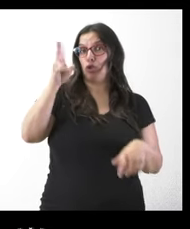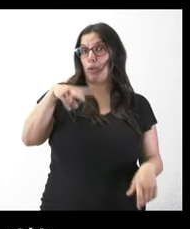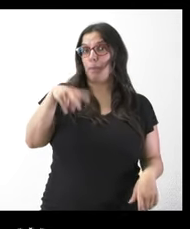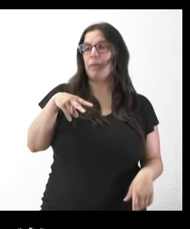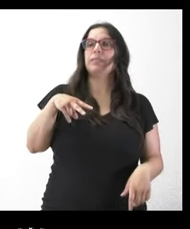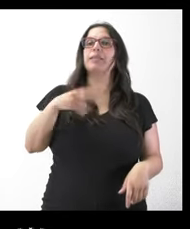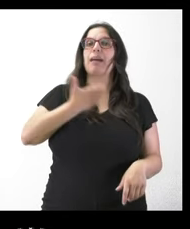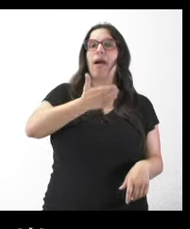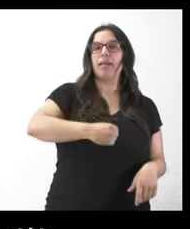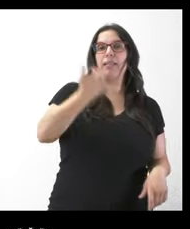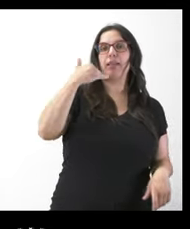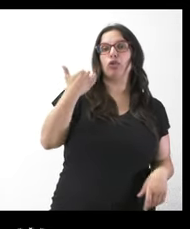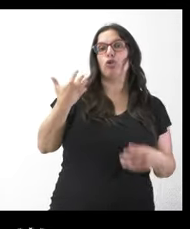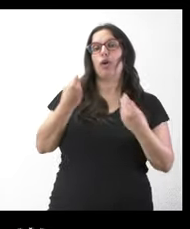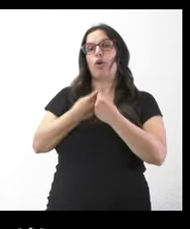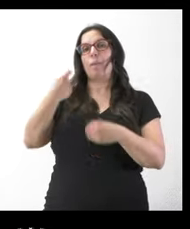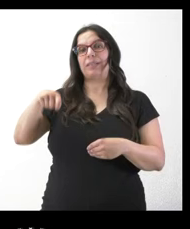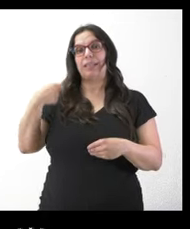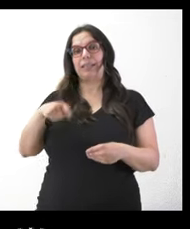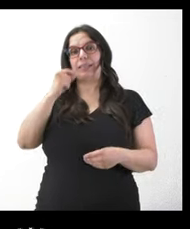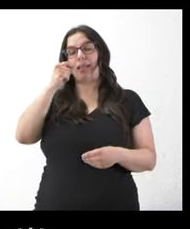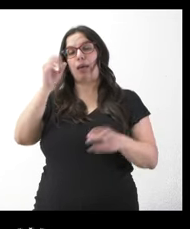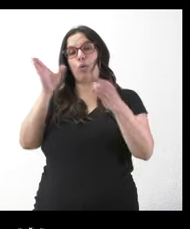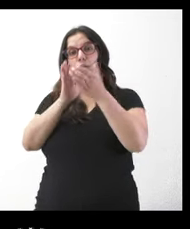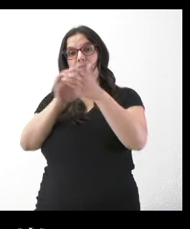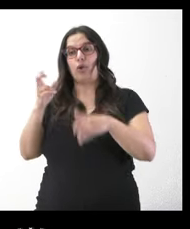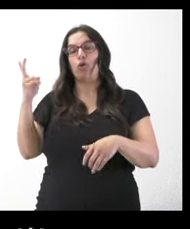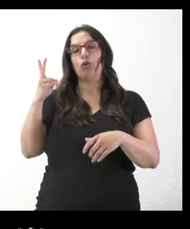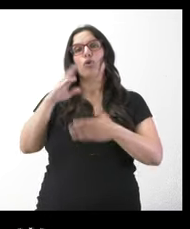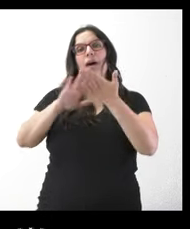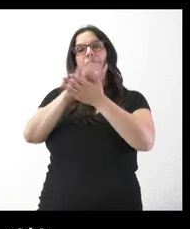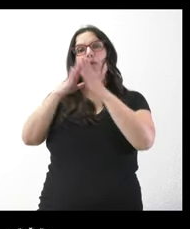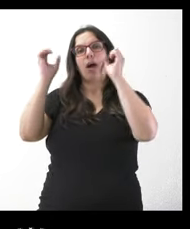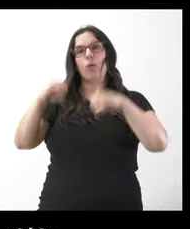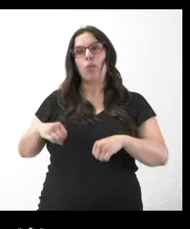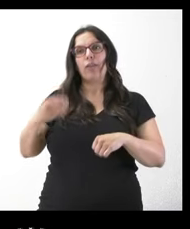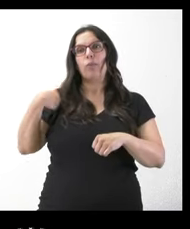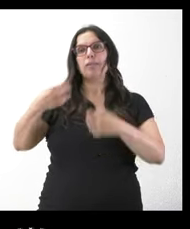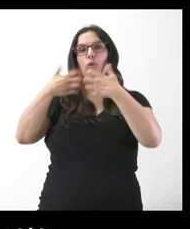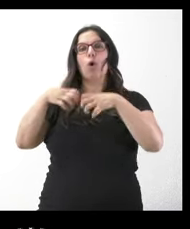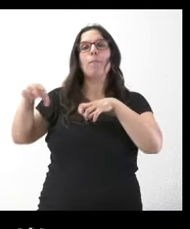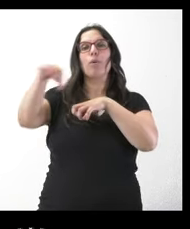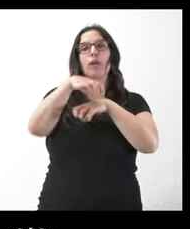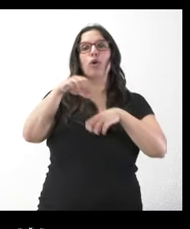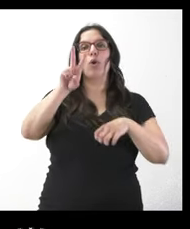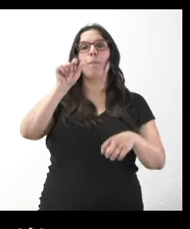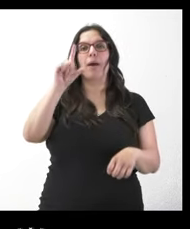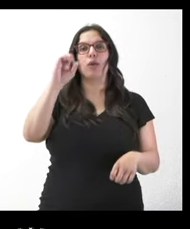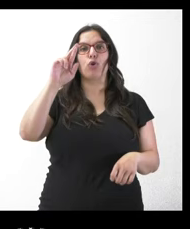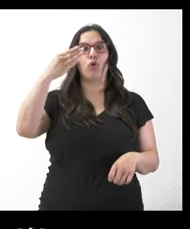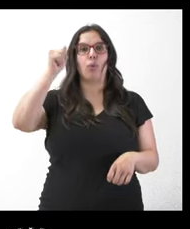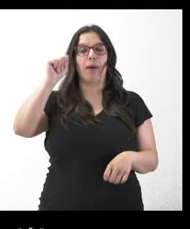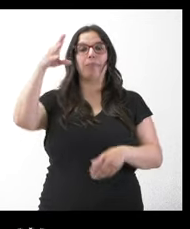alcalde de Soria y el presidente de la comunidad sobre los acuerdos que se hicieron de incorporar el polígono de Valcorva a la red de centros